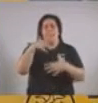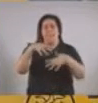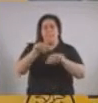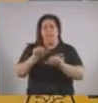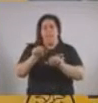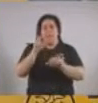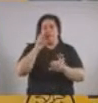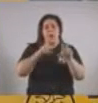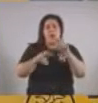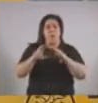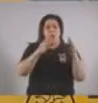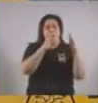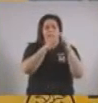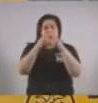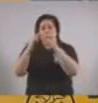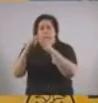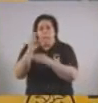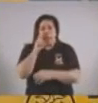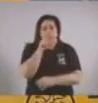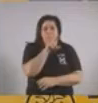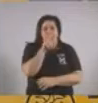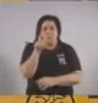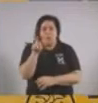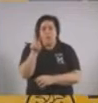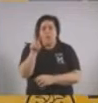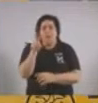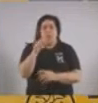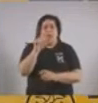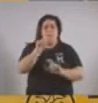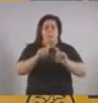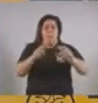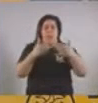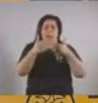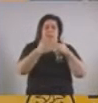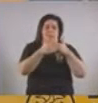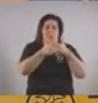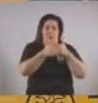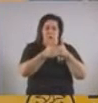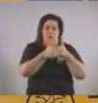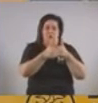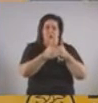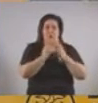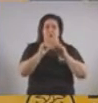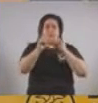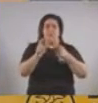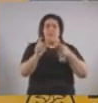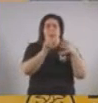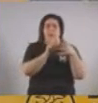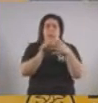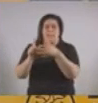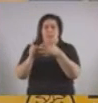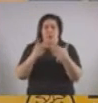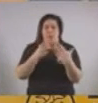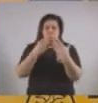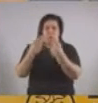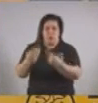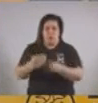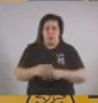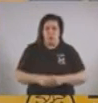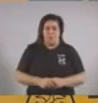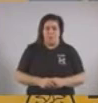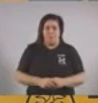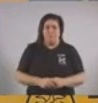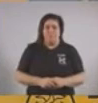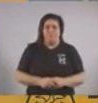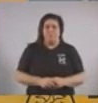buscando casa por casa a los contactos estrechos y ayudar en su aislamiento. Tenemos